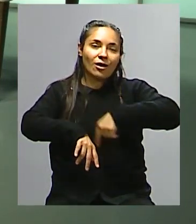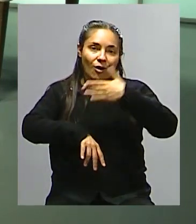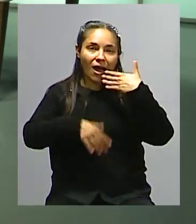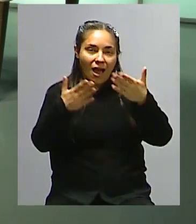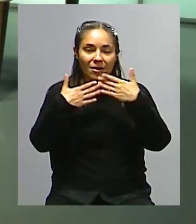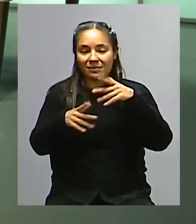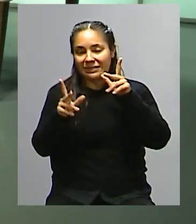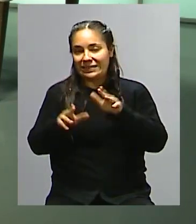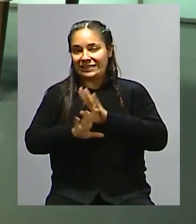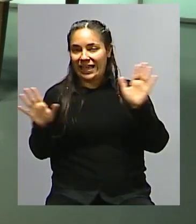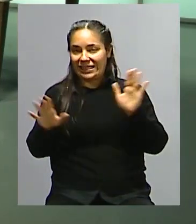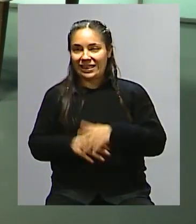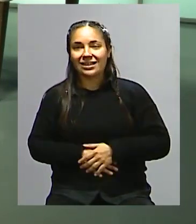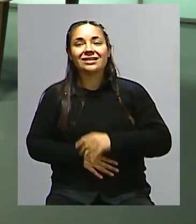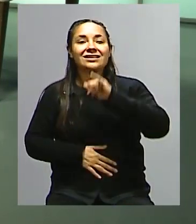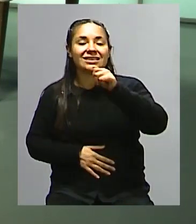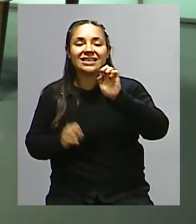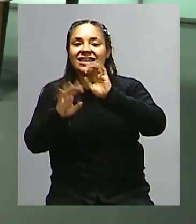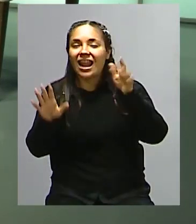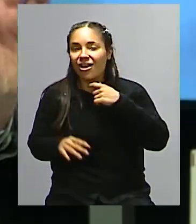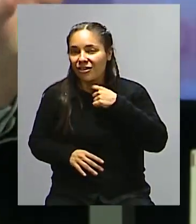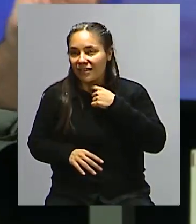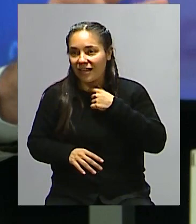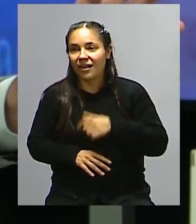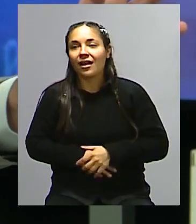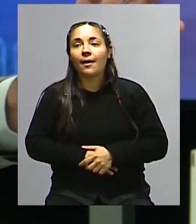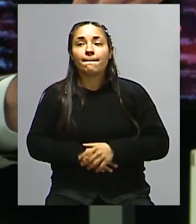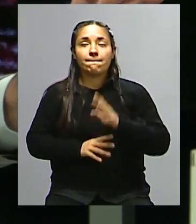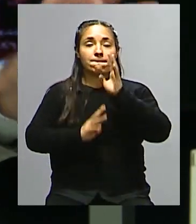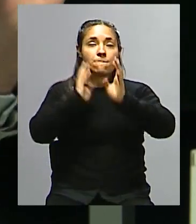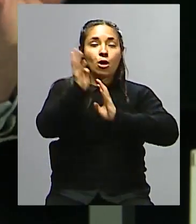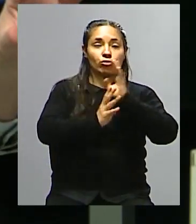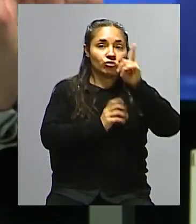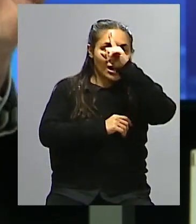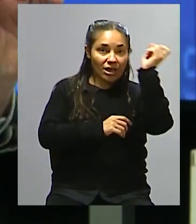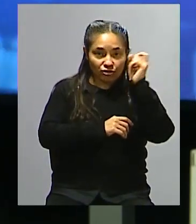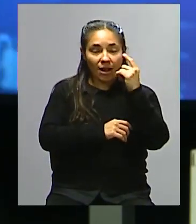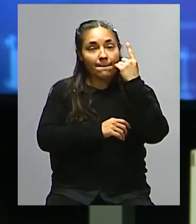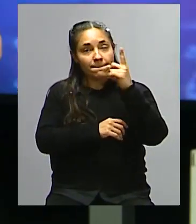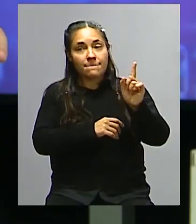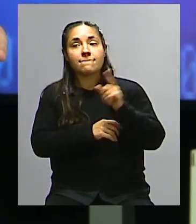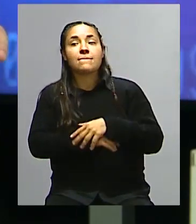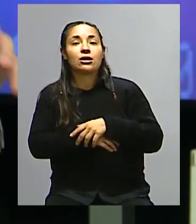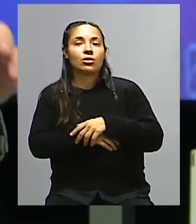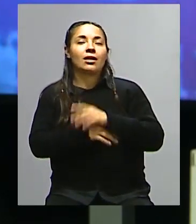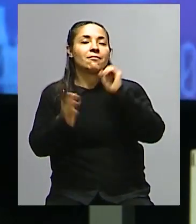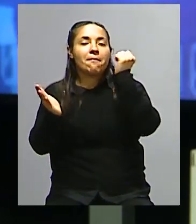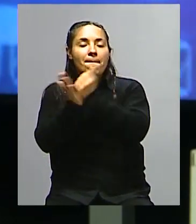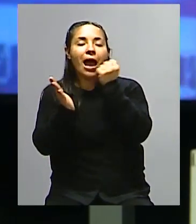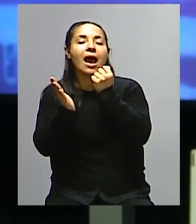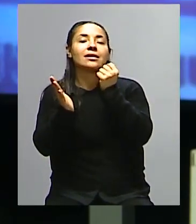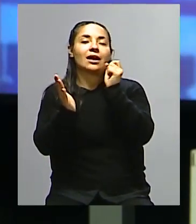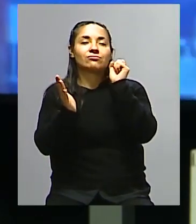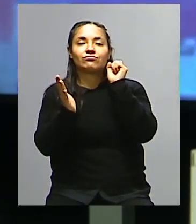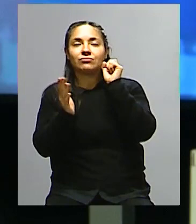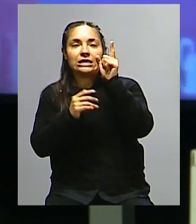dejo ahí. Lo que sí está claro es que podemos tener producción nacional, pero lo que son las patentes y los